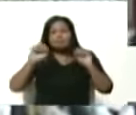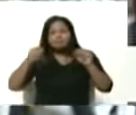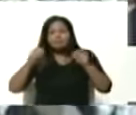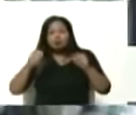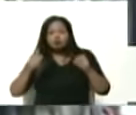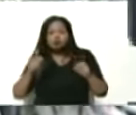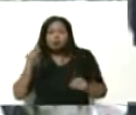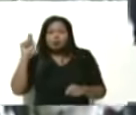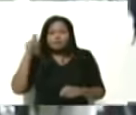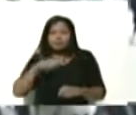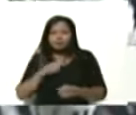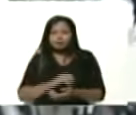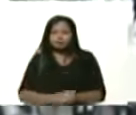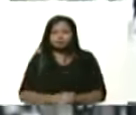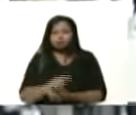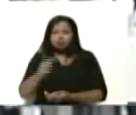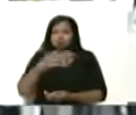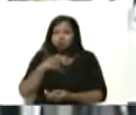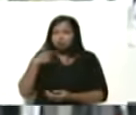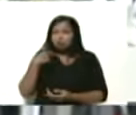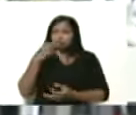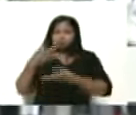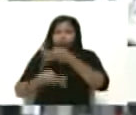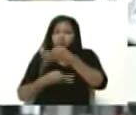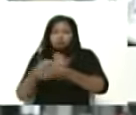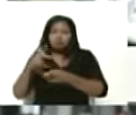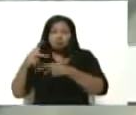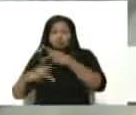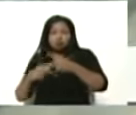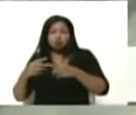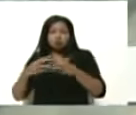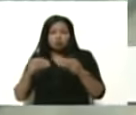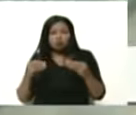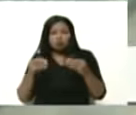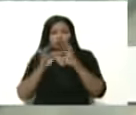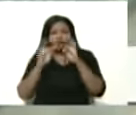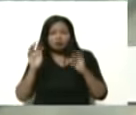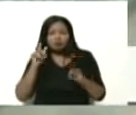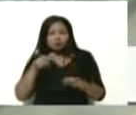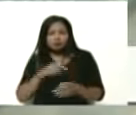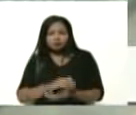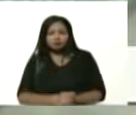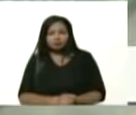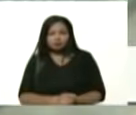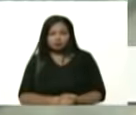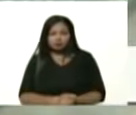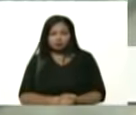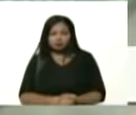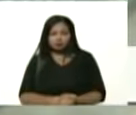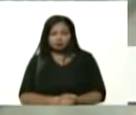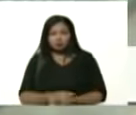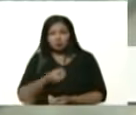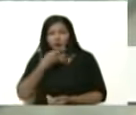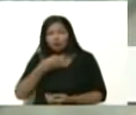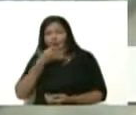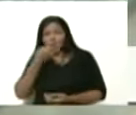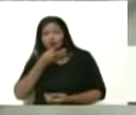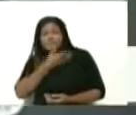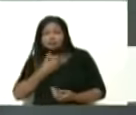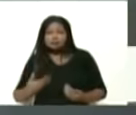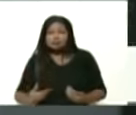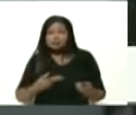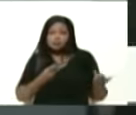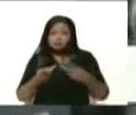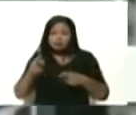pero yo quiero que sea William el que explique todo este proceso de asamblaje bueno buenas tardes presidente bienvenido a nuestra casa